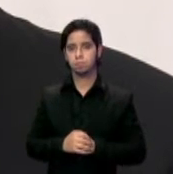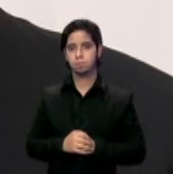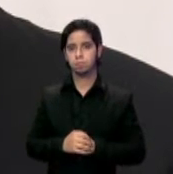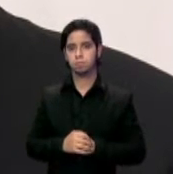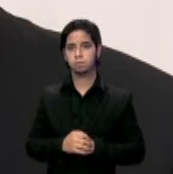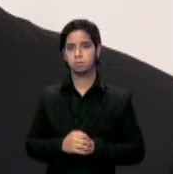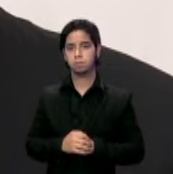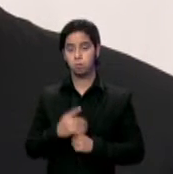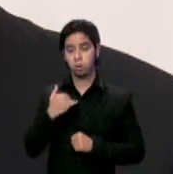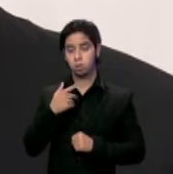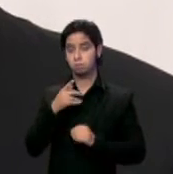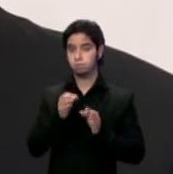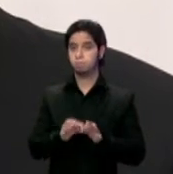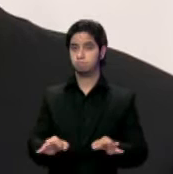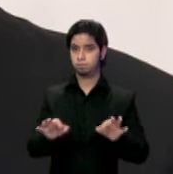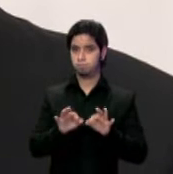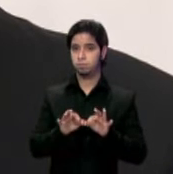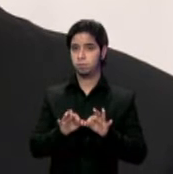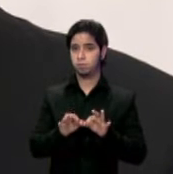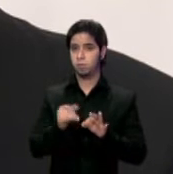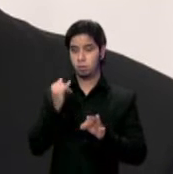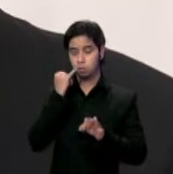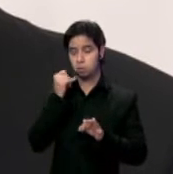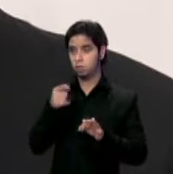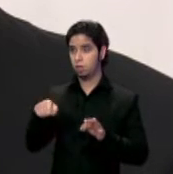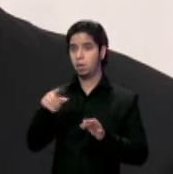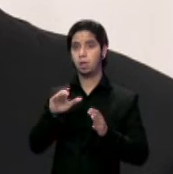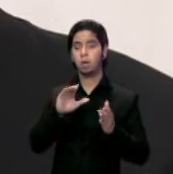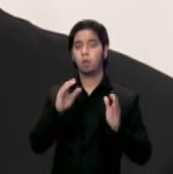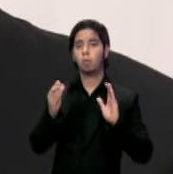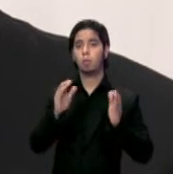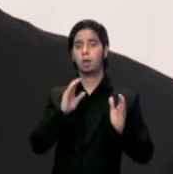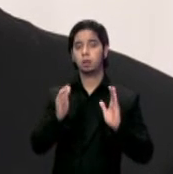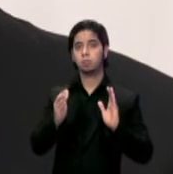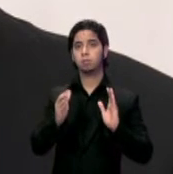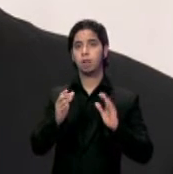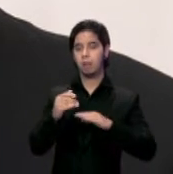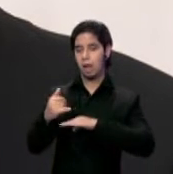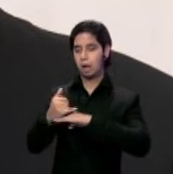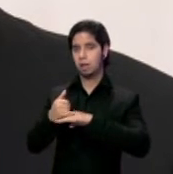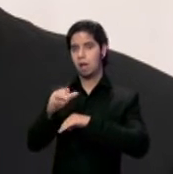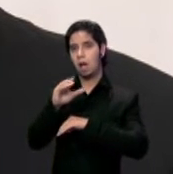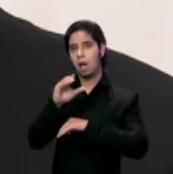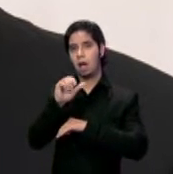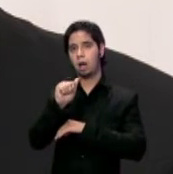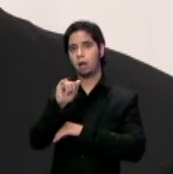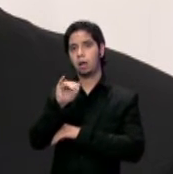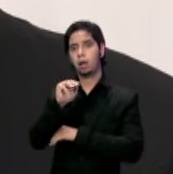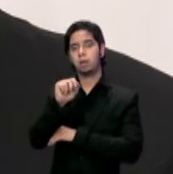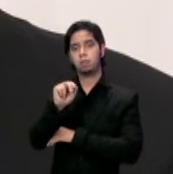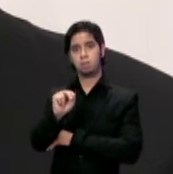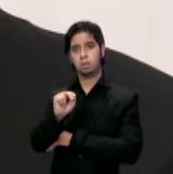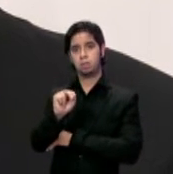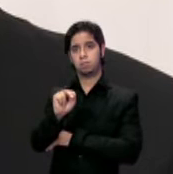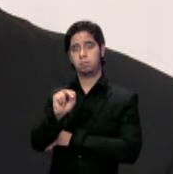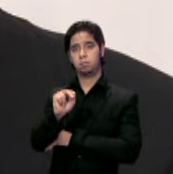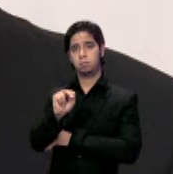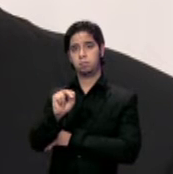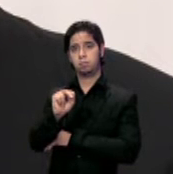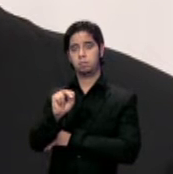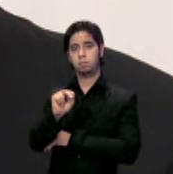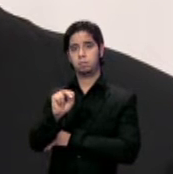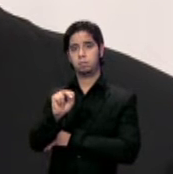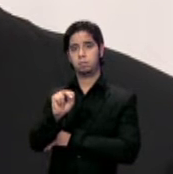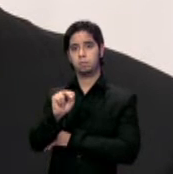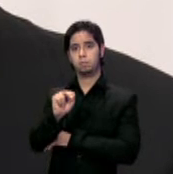fundamental para eso. Y si usted compara por ejemplo las islas Carman, tienen este proyecto hace varios años